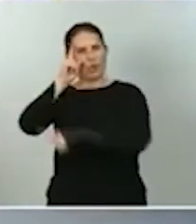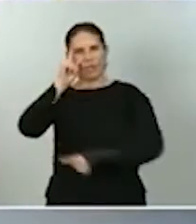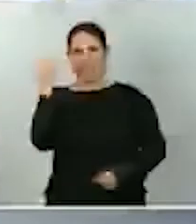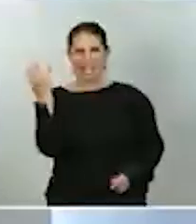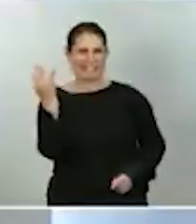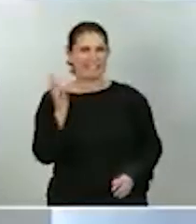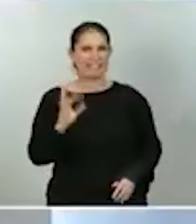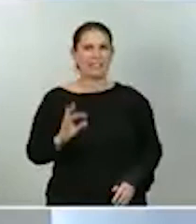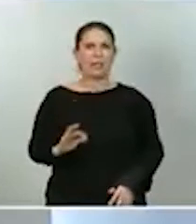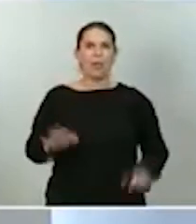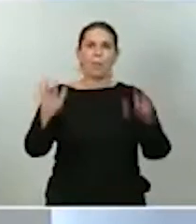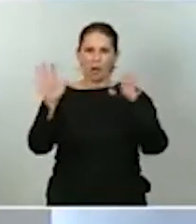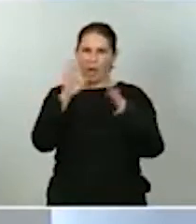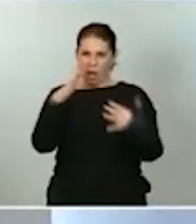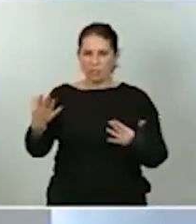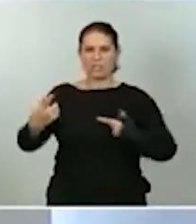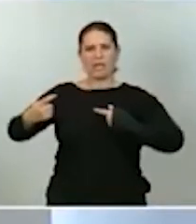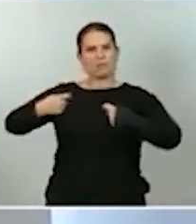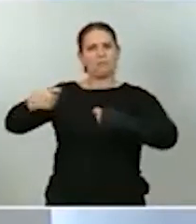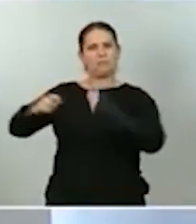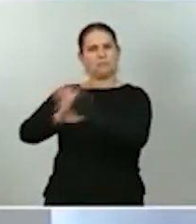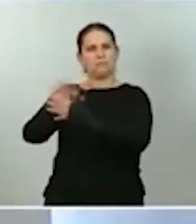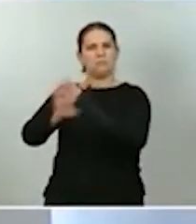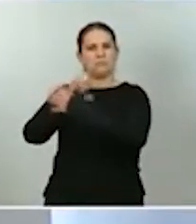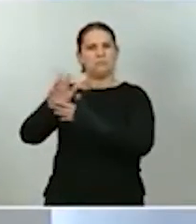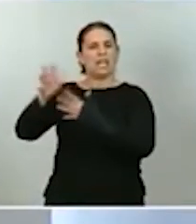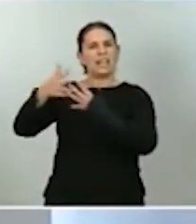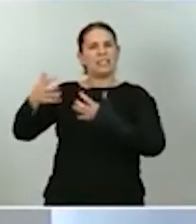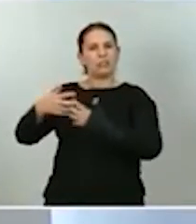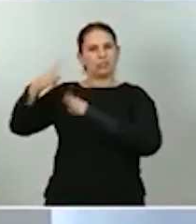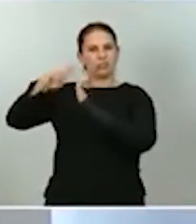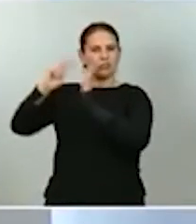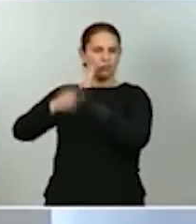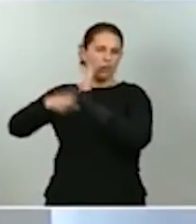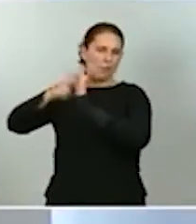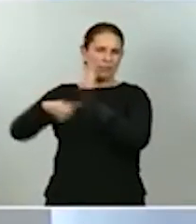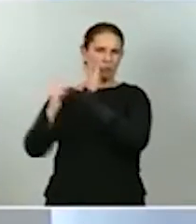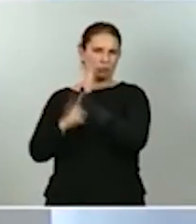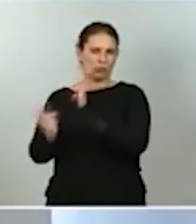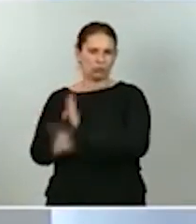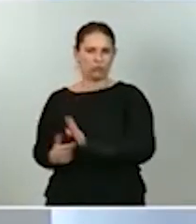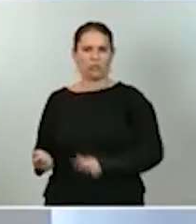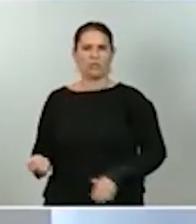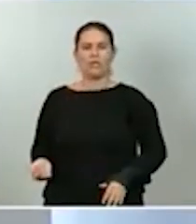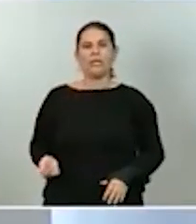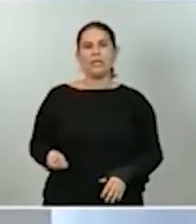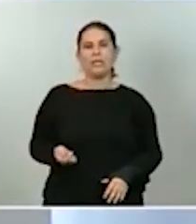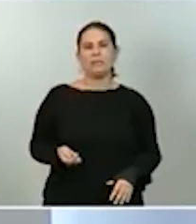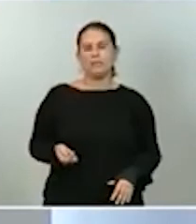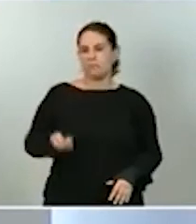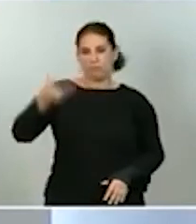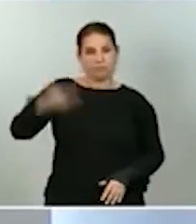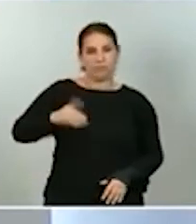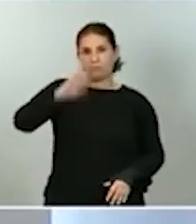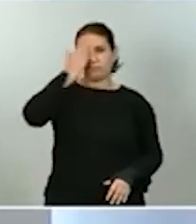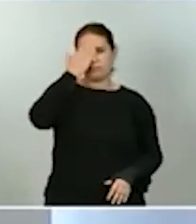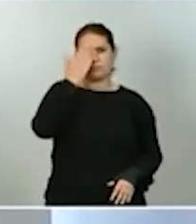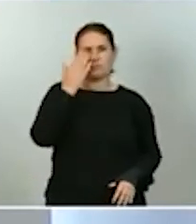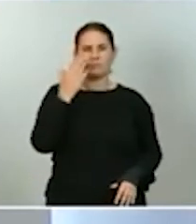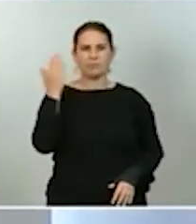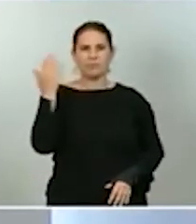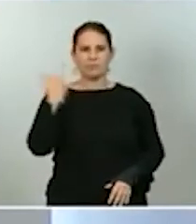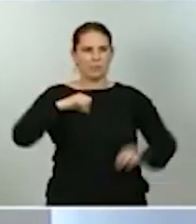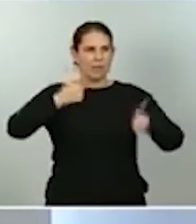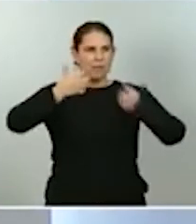discutiendo estos textos normativos y, evidentemente, es absolutamente fundamental el poner en marcha la